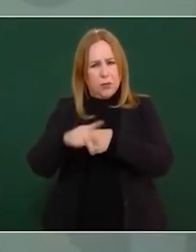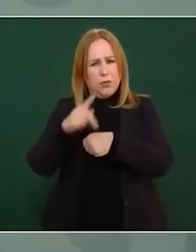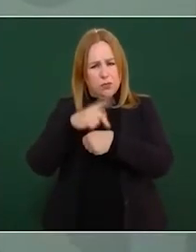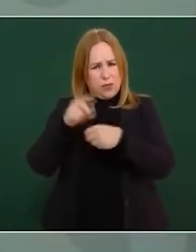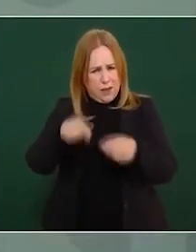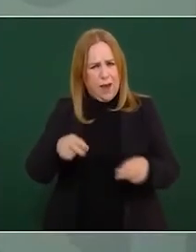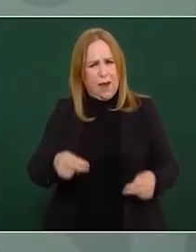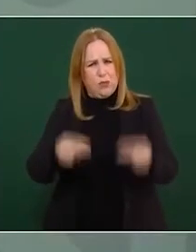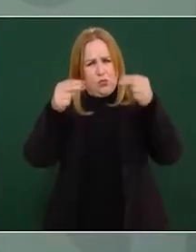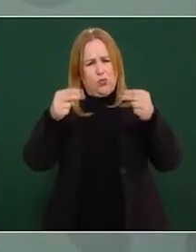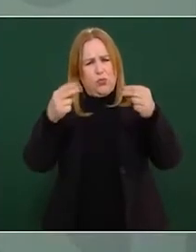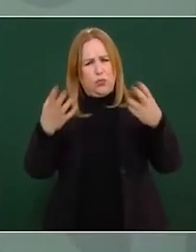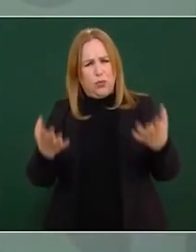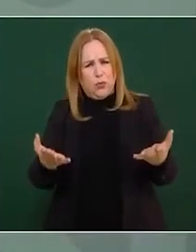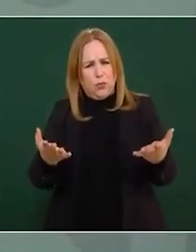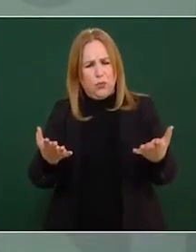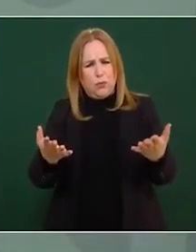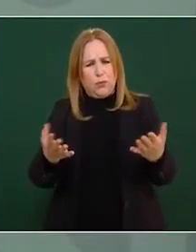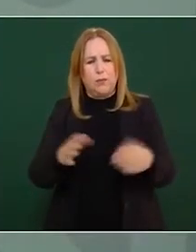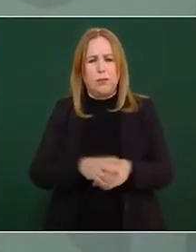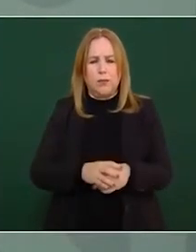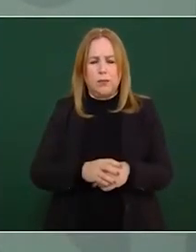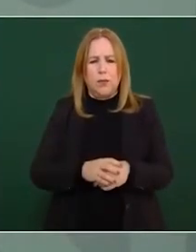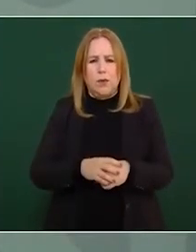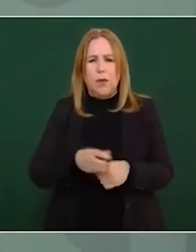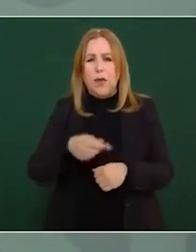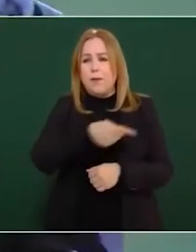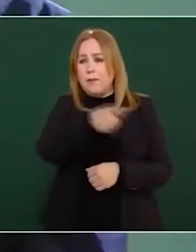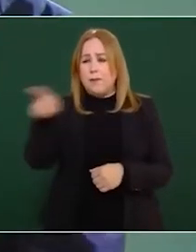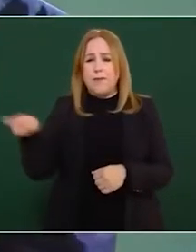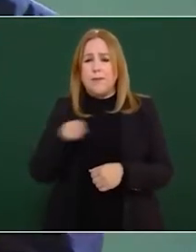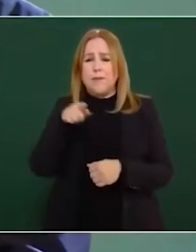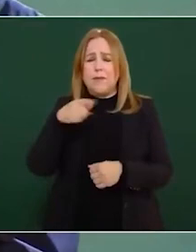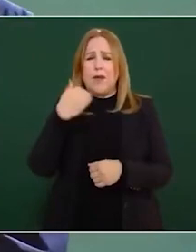que es lo que quisieran que la gente